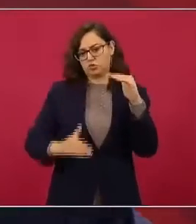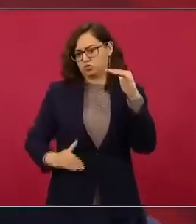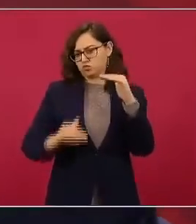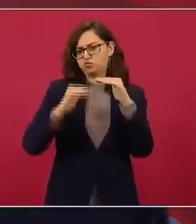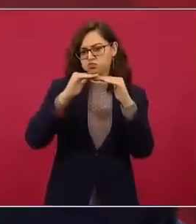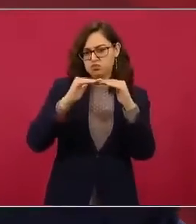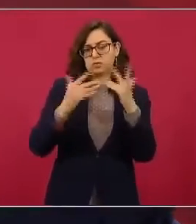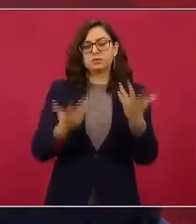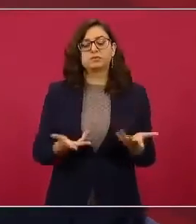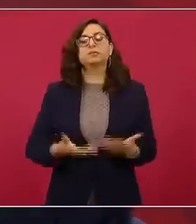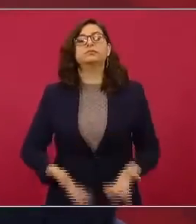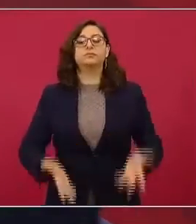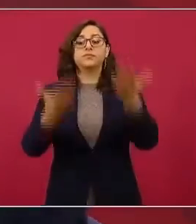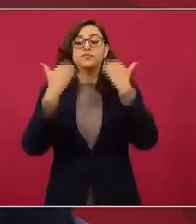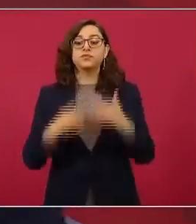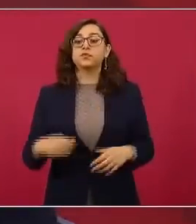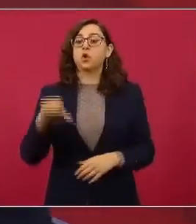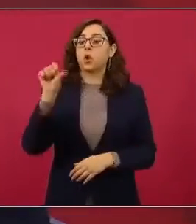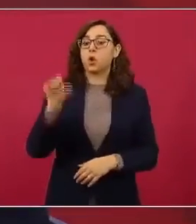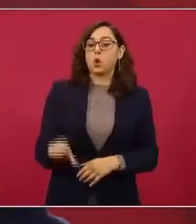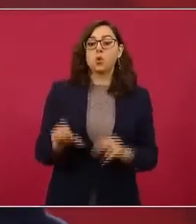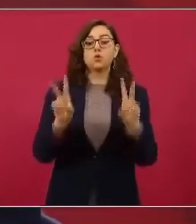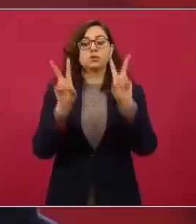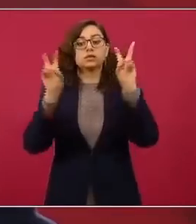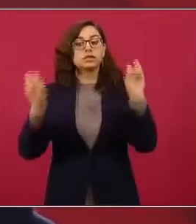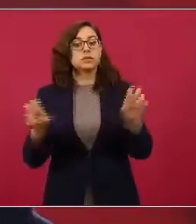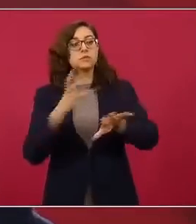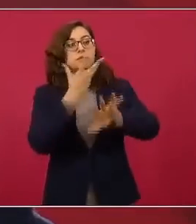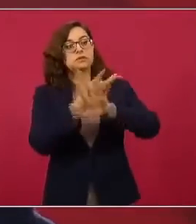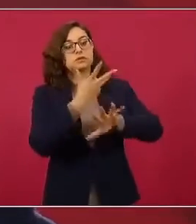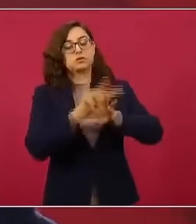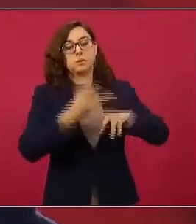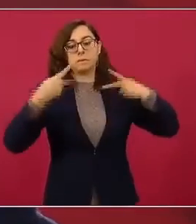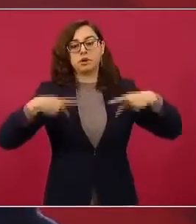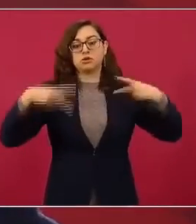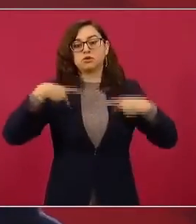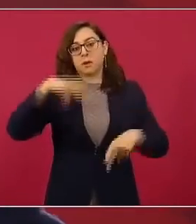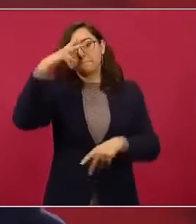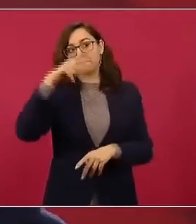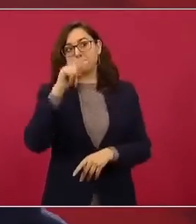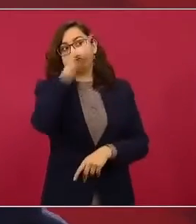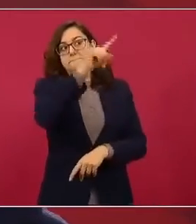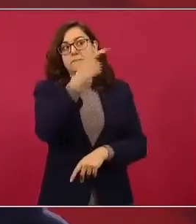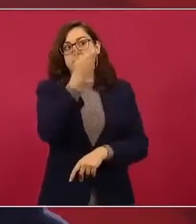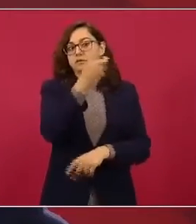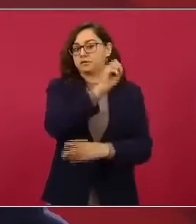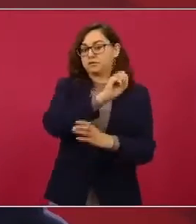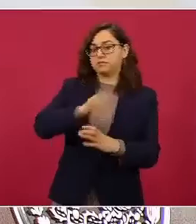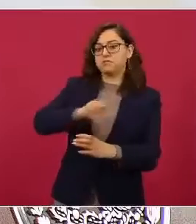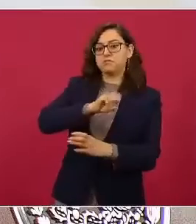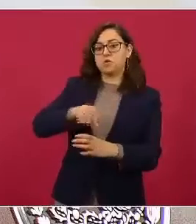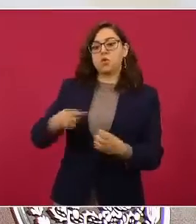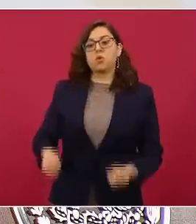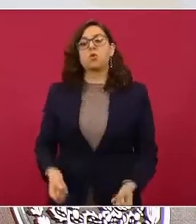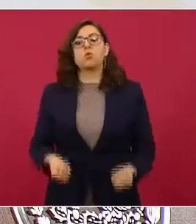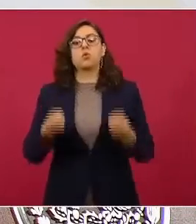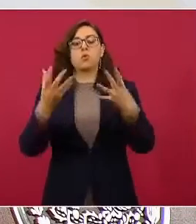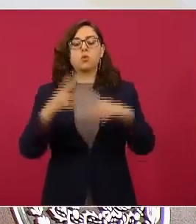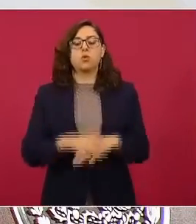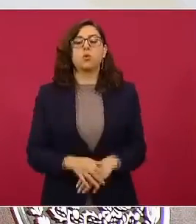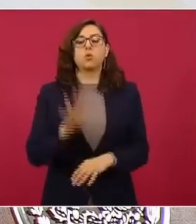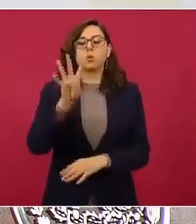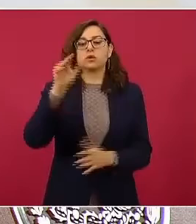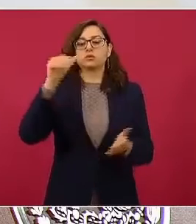quién en las remesas? Toca la evaluación de remesas, 4 mil 665